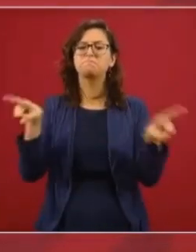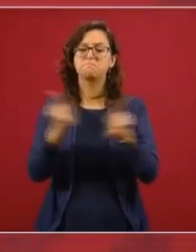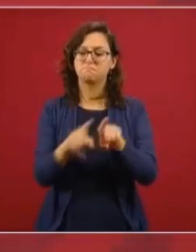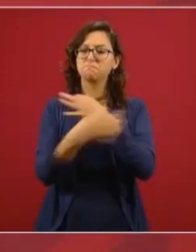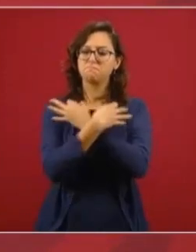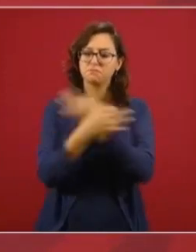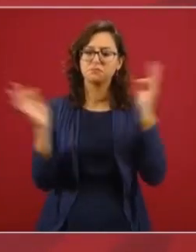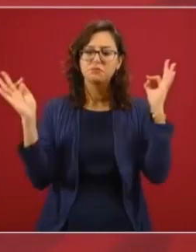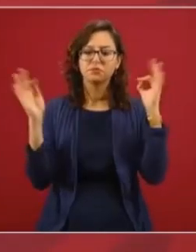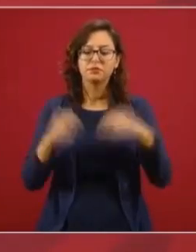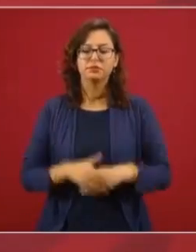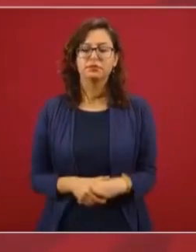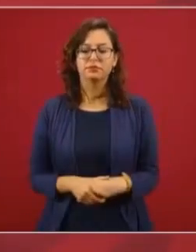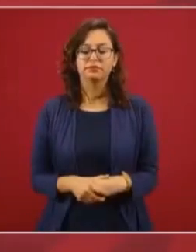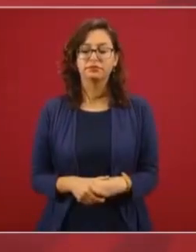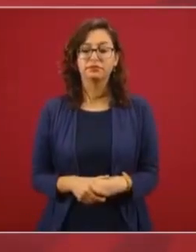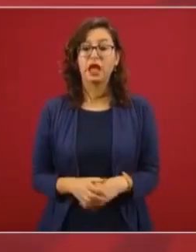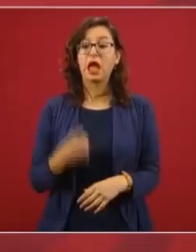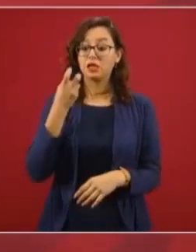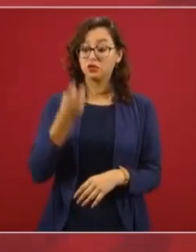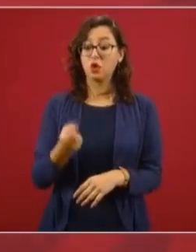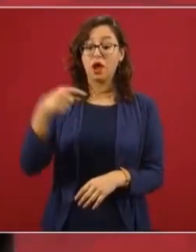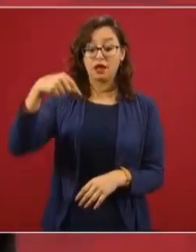Entonces, producción latinoamericana.